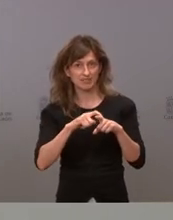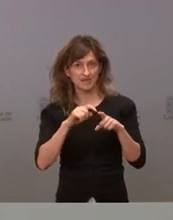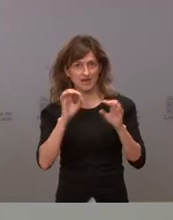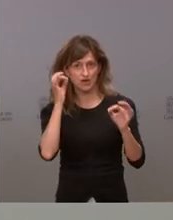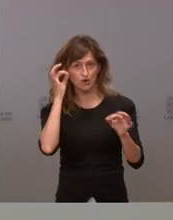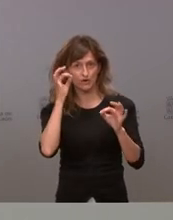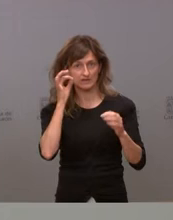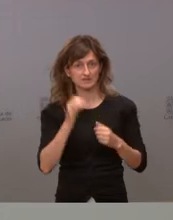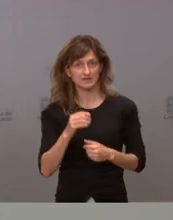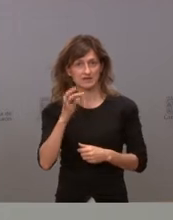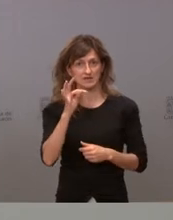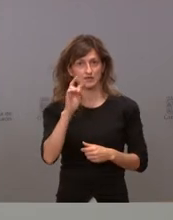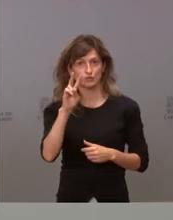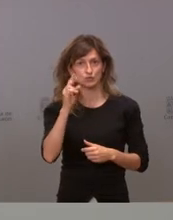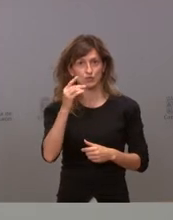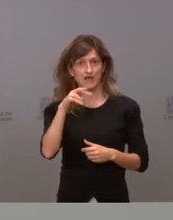la tudanca